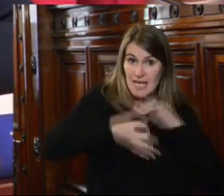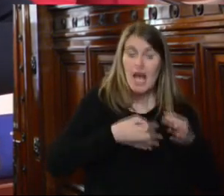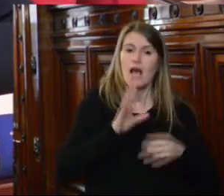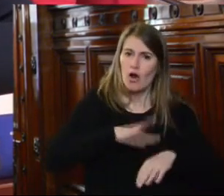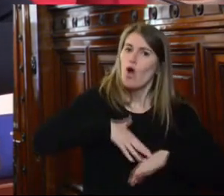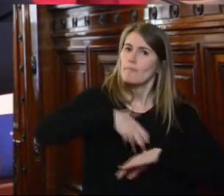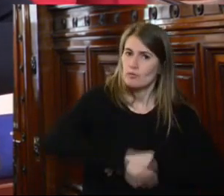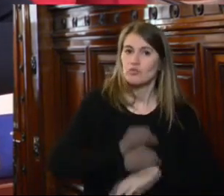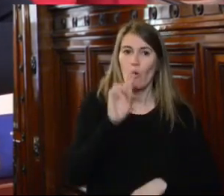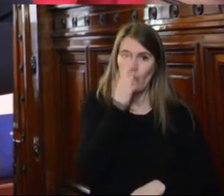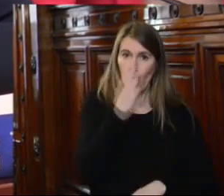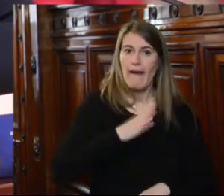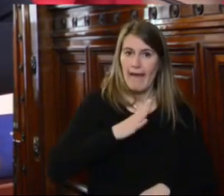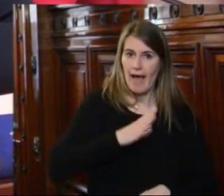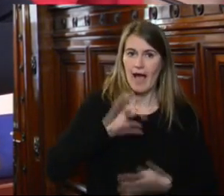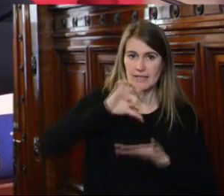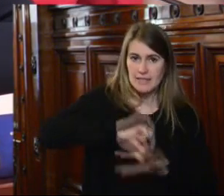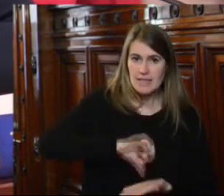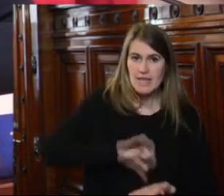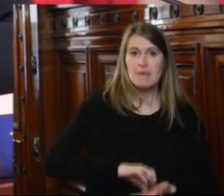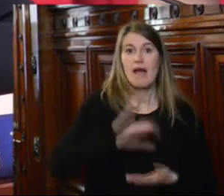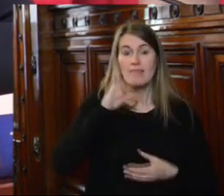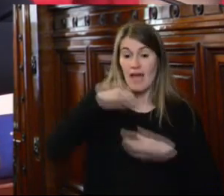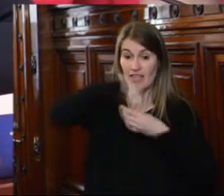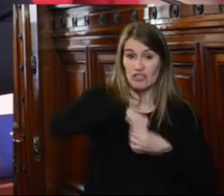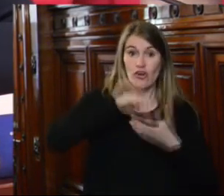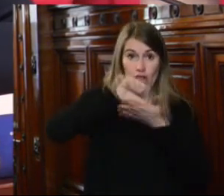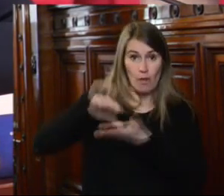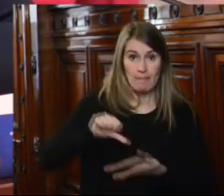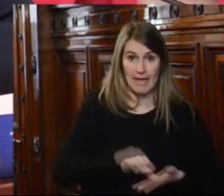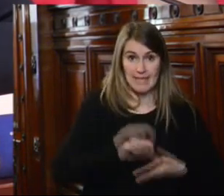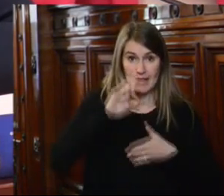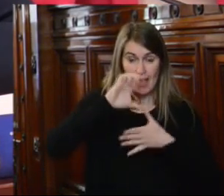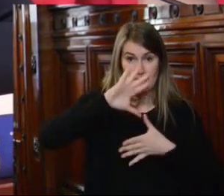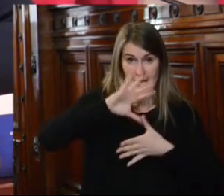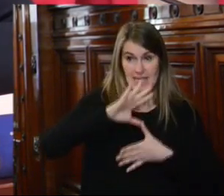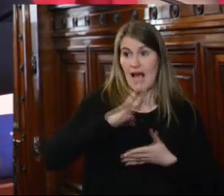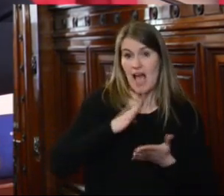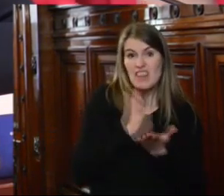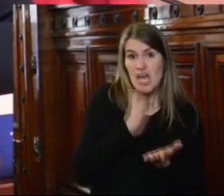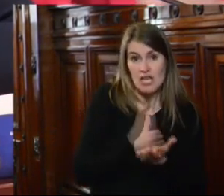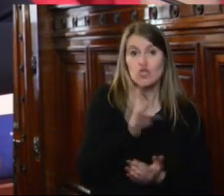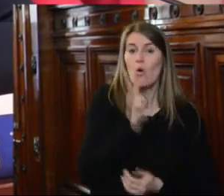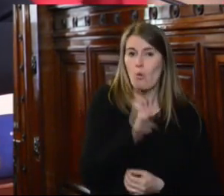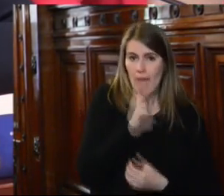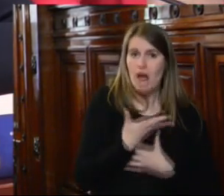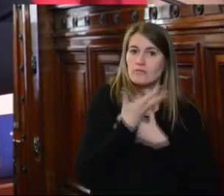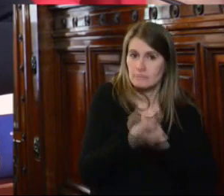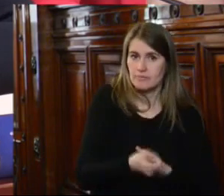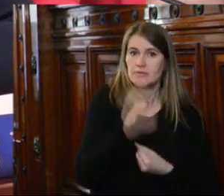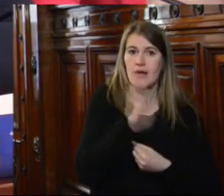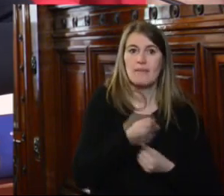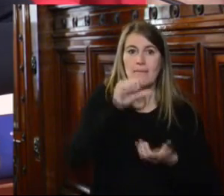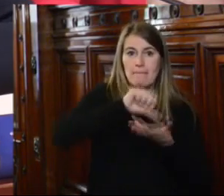Uruguay con el sistema interamericano de promoción y protección de derechos humanos en general y con la Comisión Interamericana de Derechos